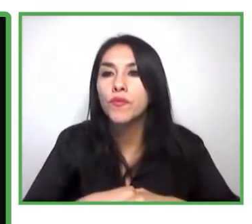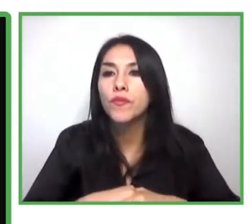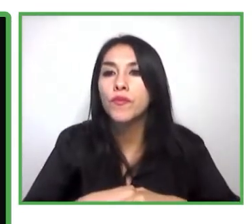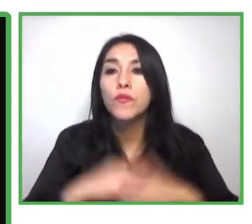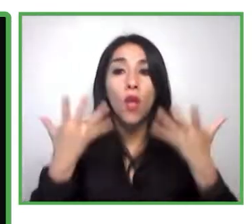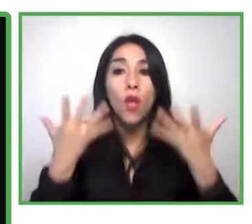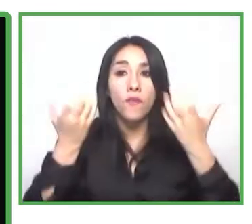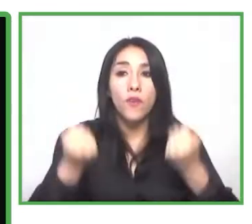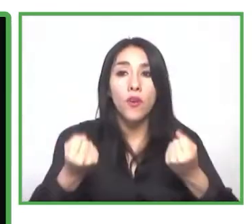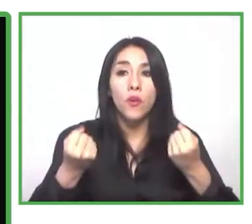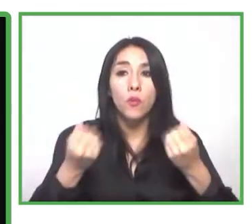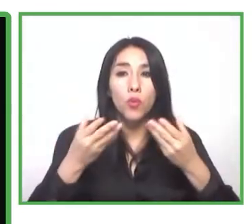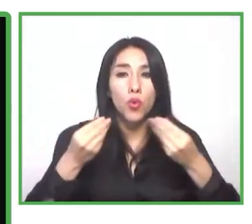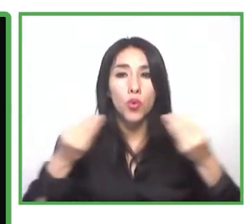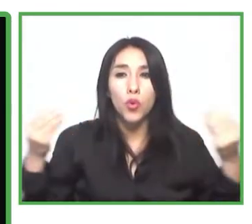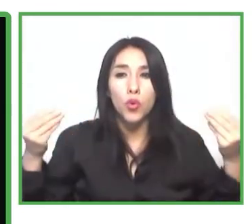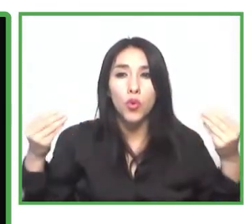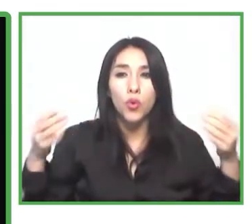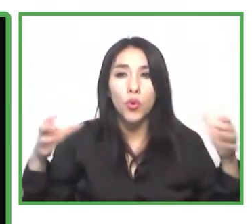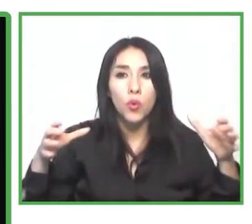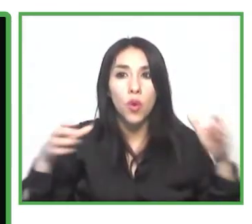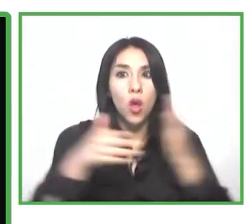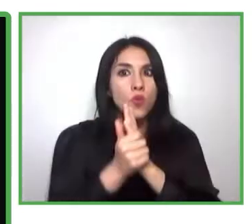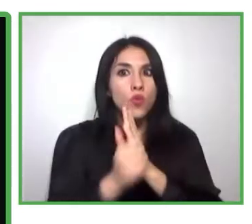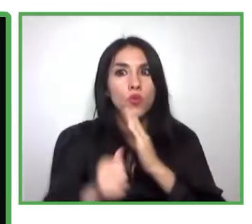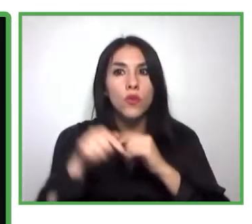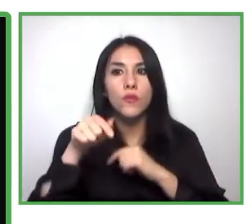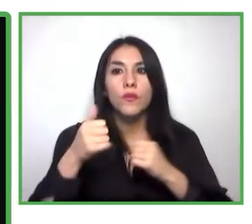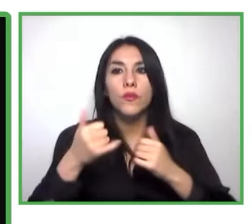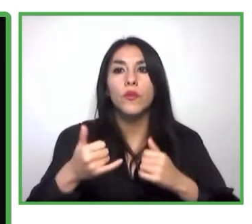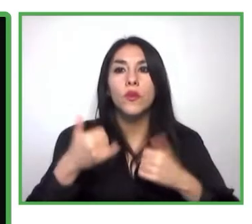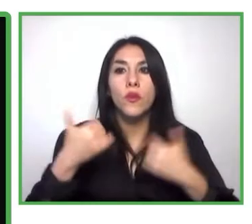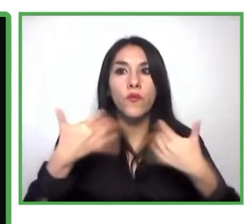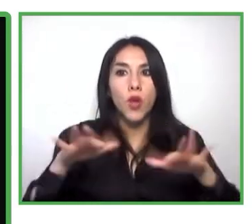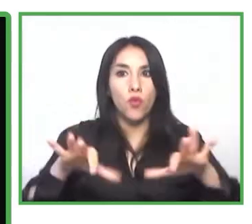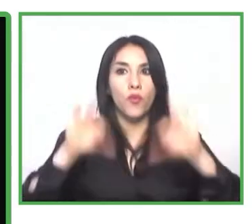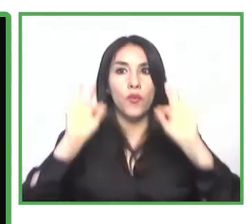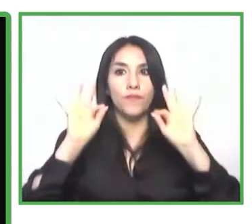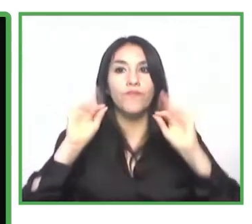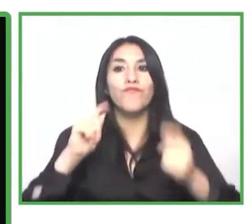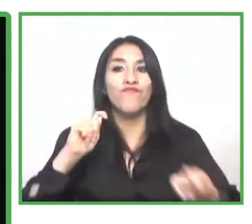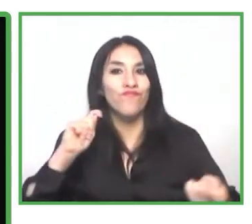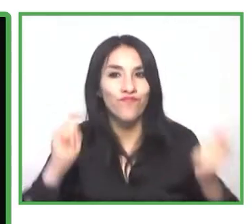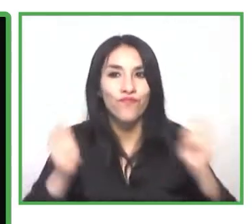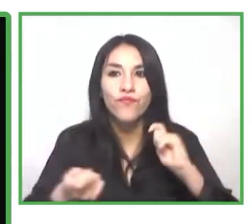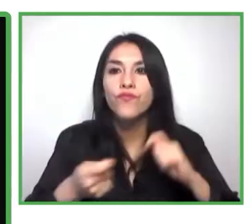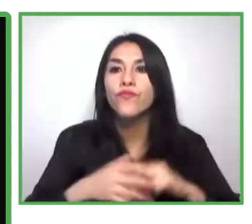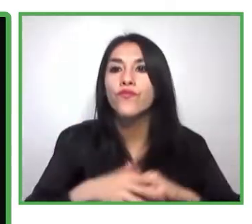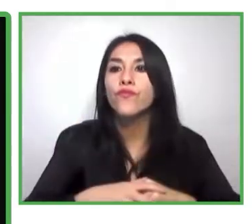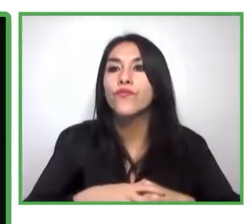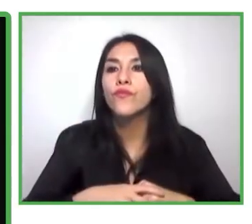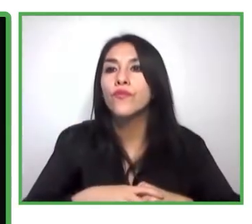cultural dentro de las organizaciones que demandan talento, ¿para qué no importa si una persona